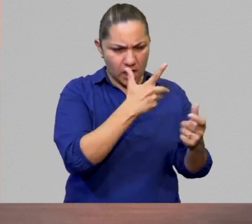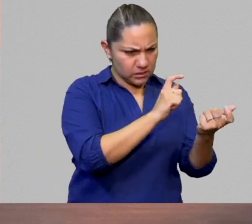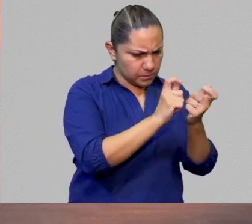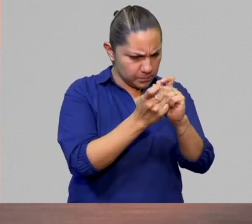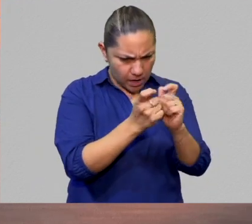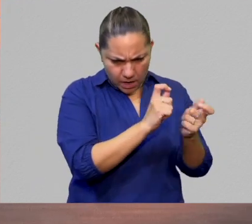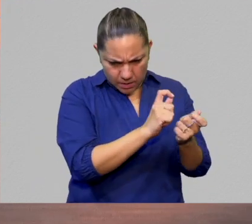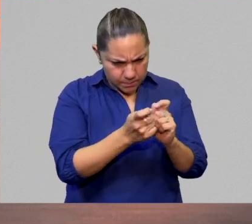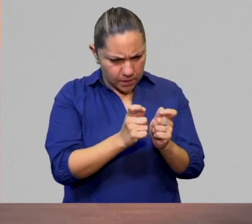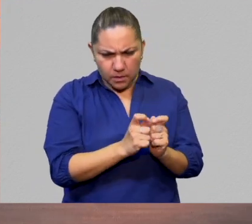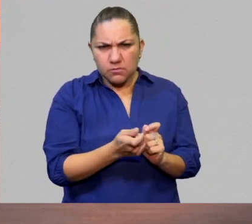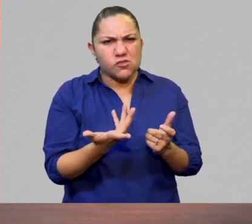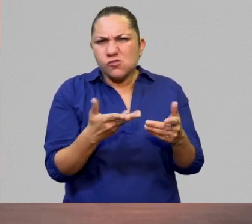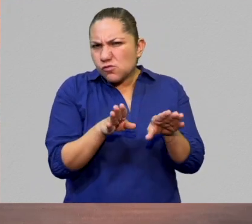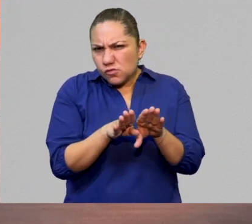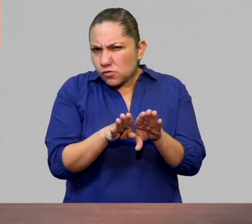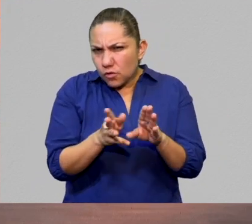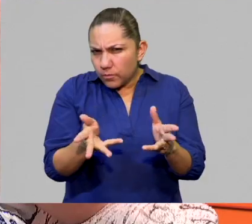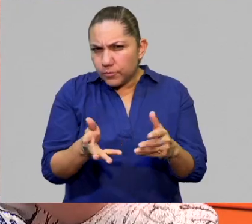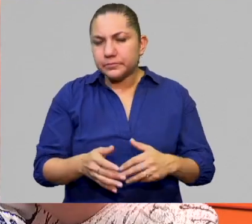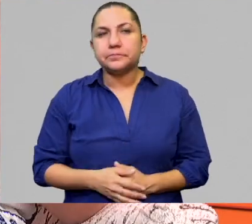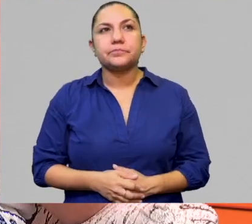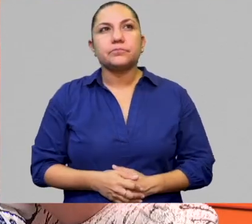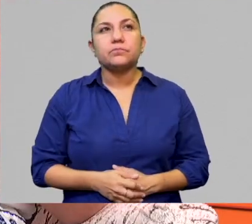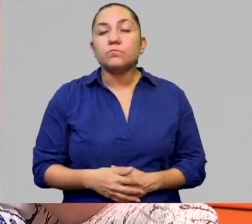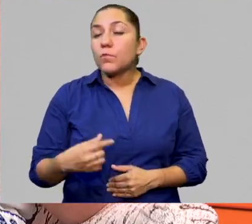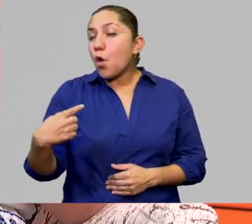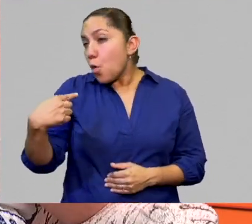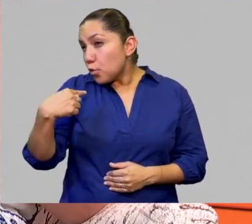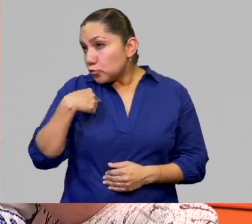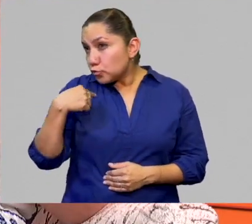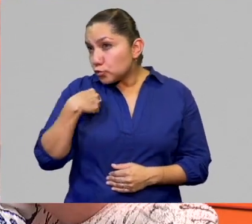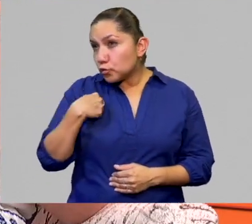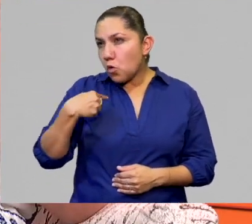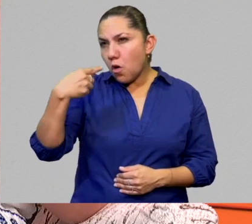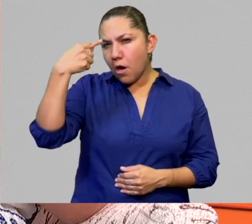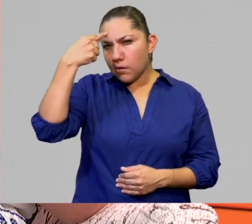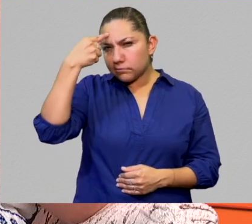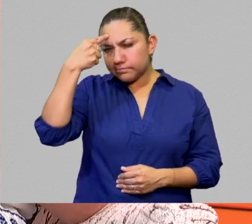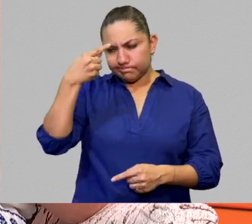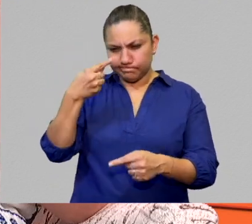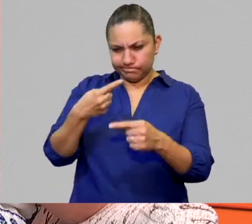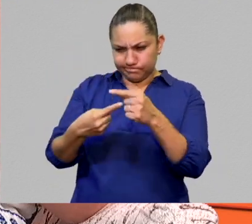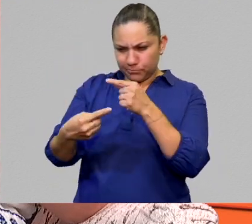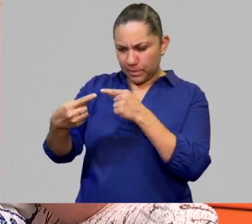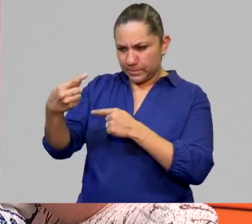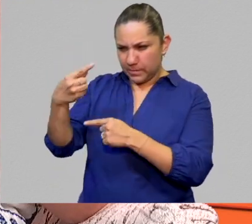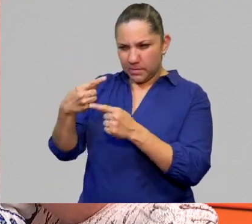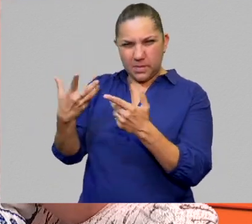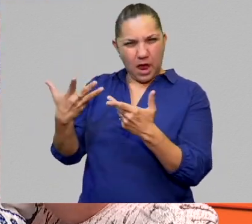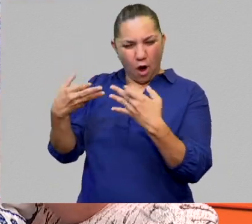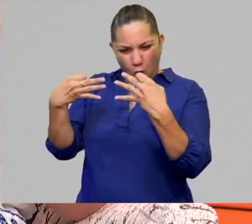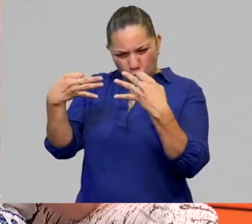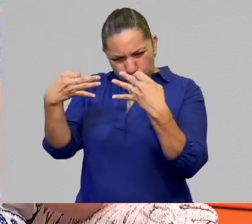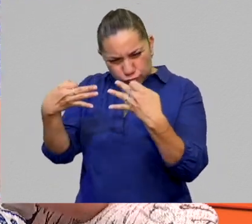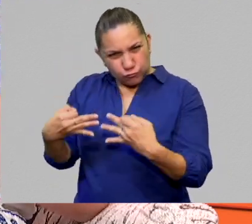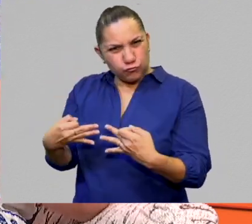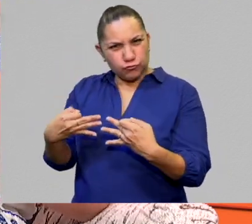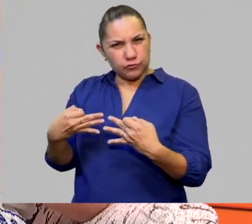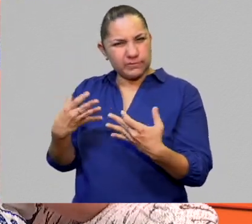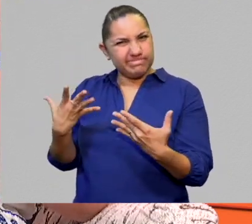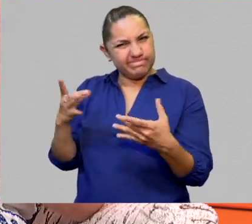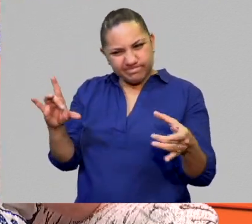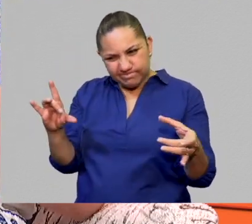intento apegarme a la imagen original, es decir, intento trasladar lo más que